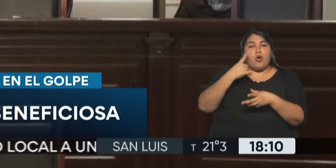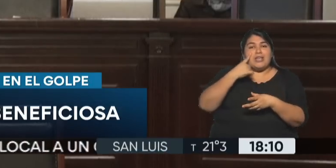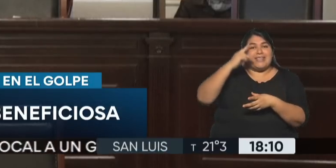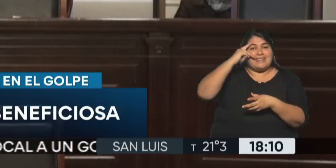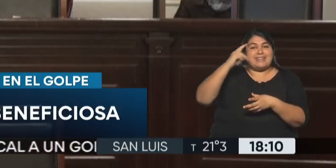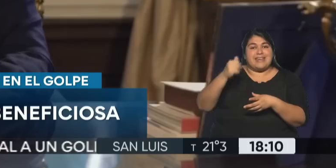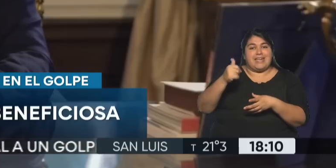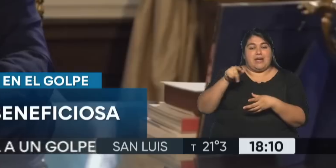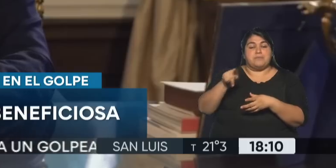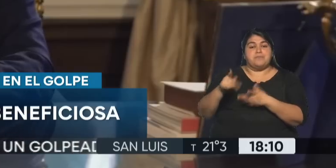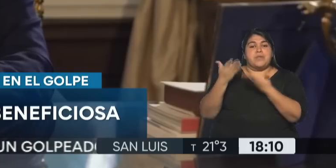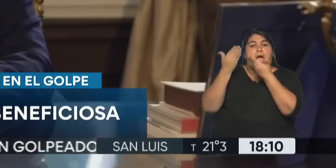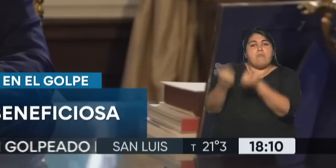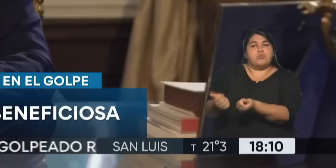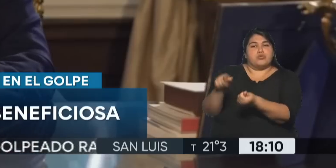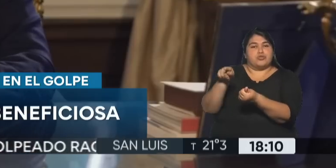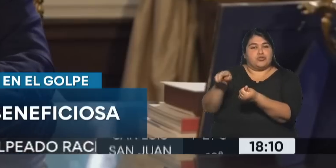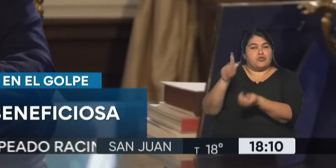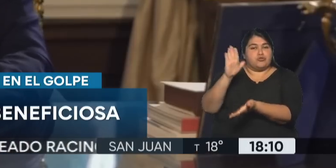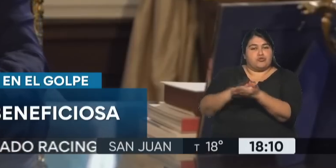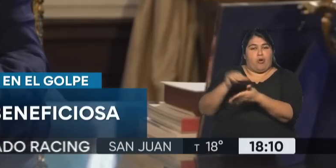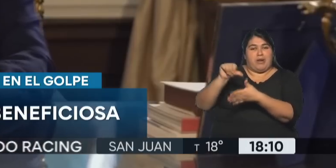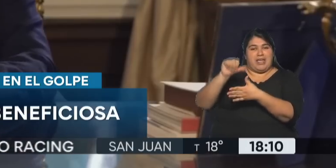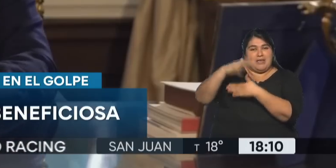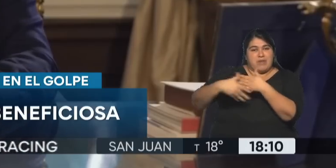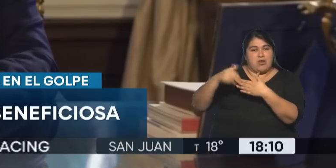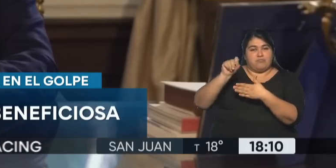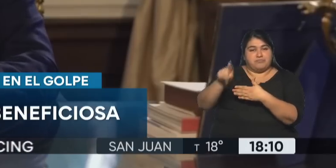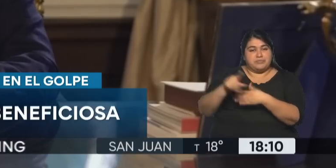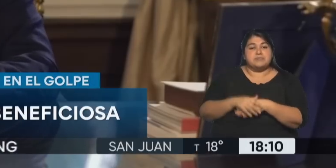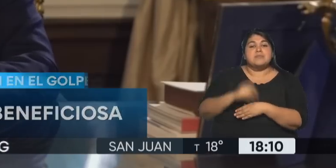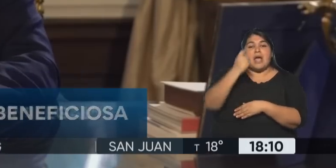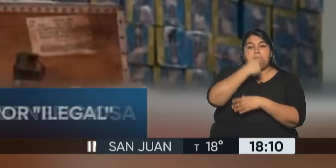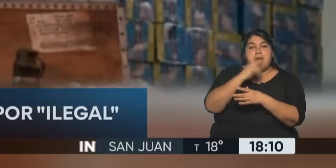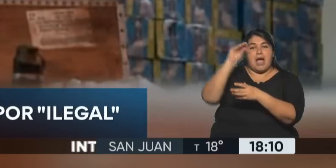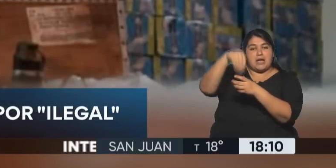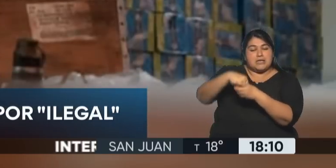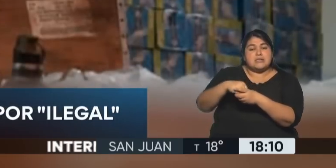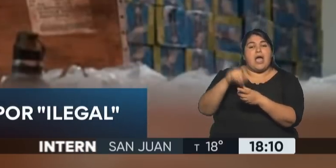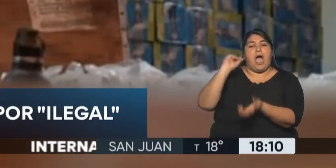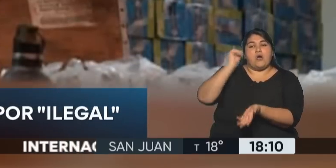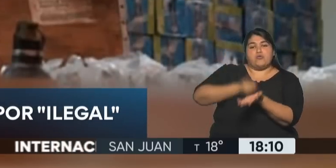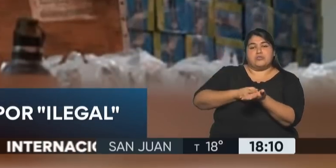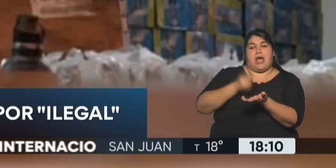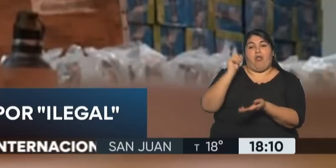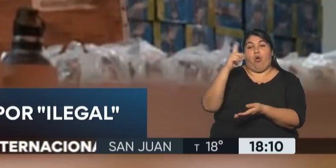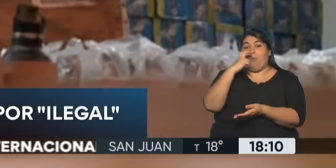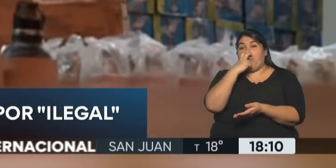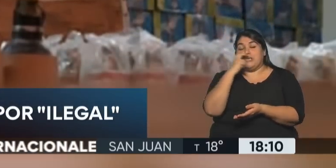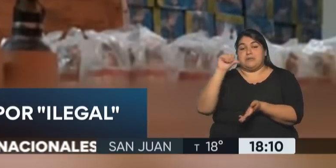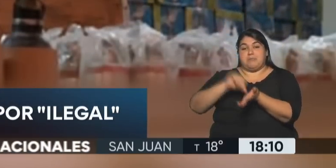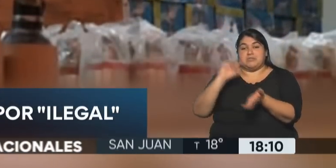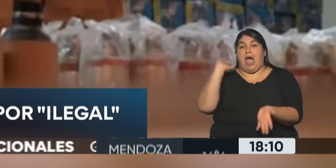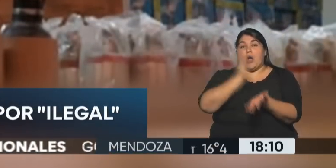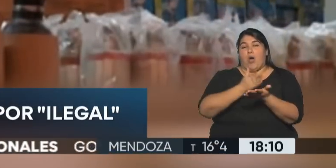que están vinculados con la derecha iberoamericana. Entre ellos se encuentra el exmandatario argentino Mauricio Macri, acusado por la justicia boliviana de enviar armas